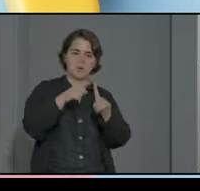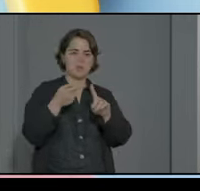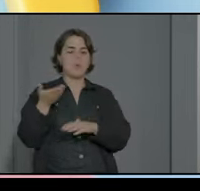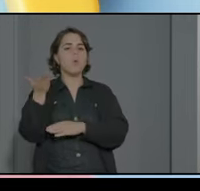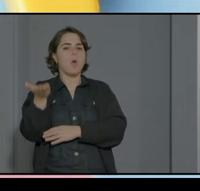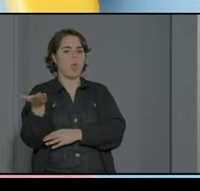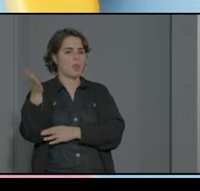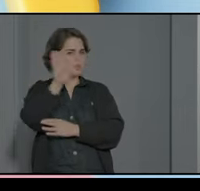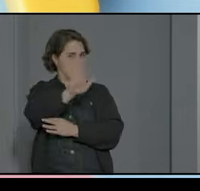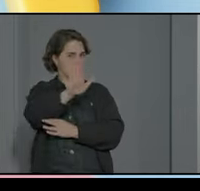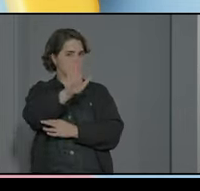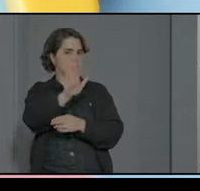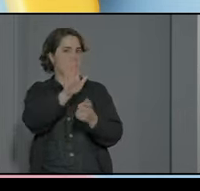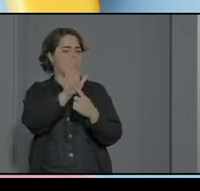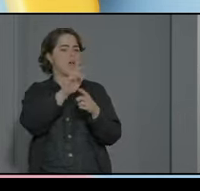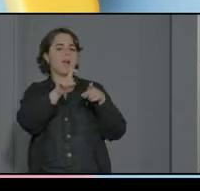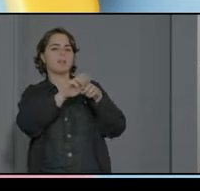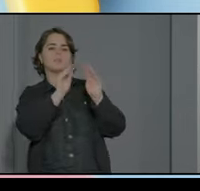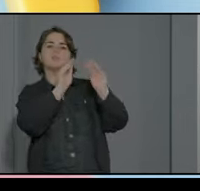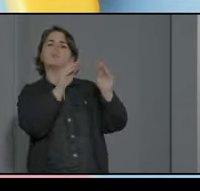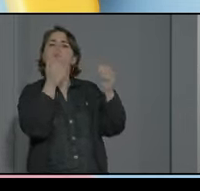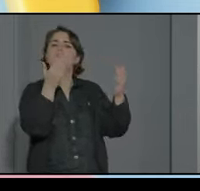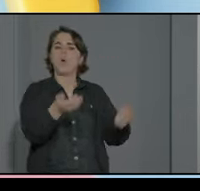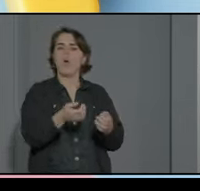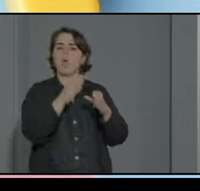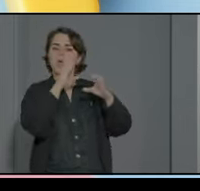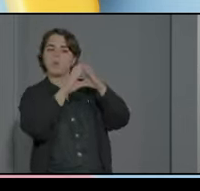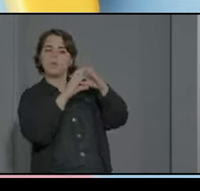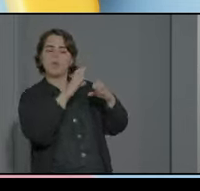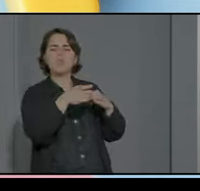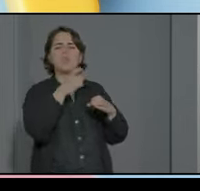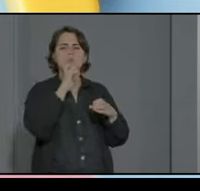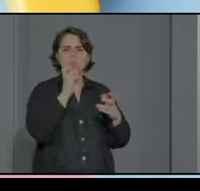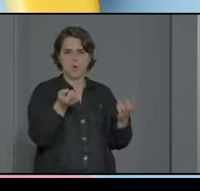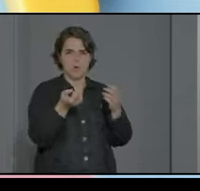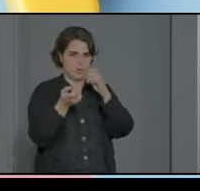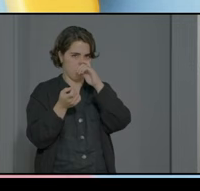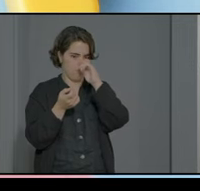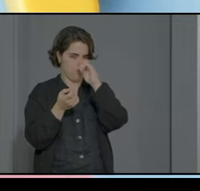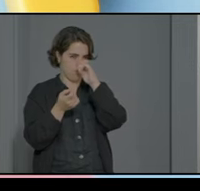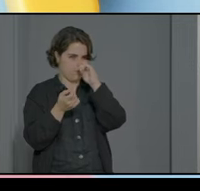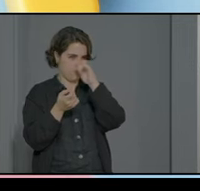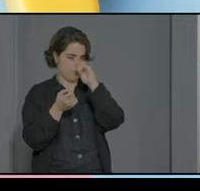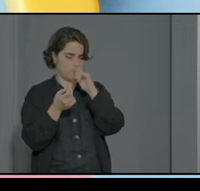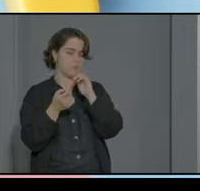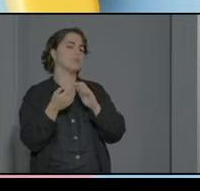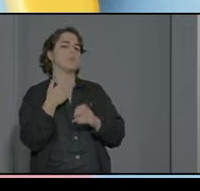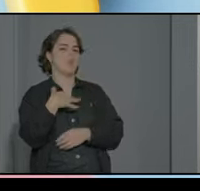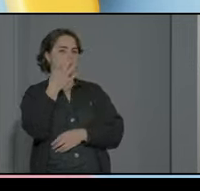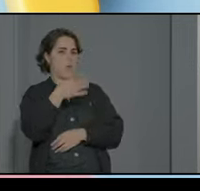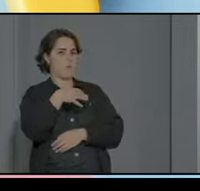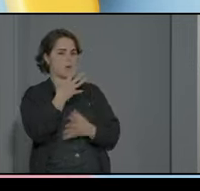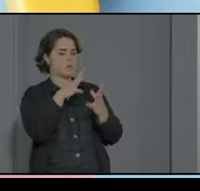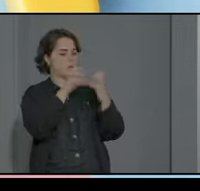para presentar a nuestro alumno cuáles son sus características cómo pueden comunicarse con ellos cómo pueden hacerse comprender